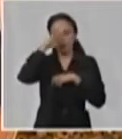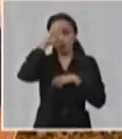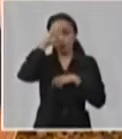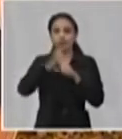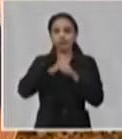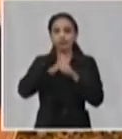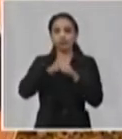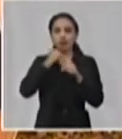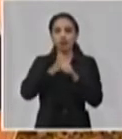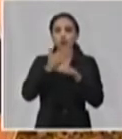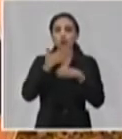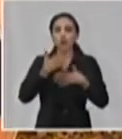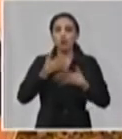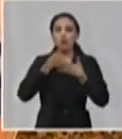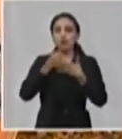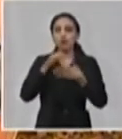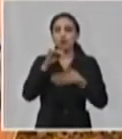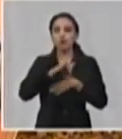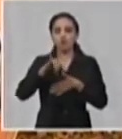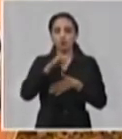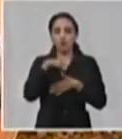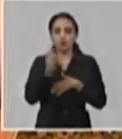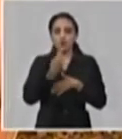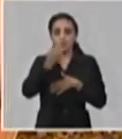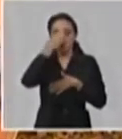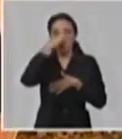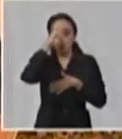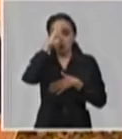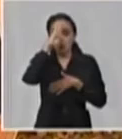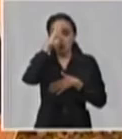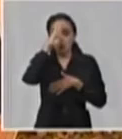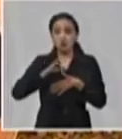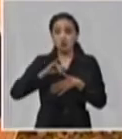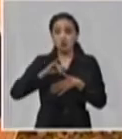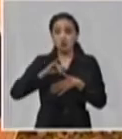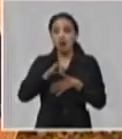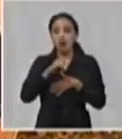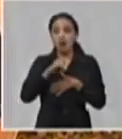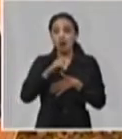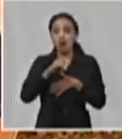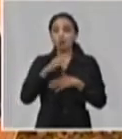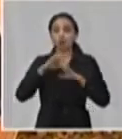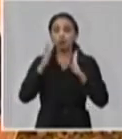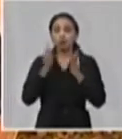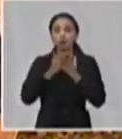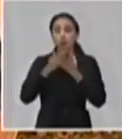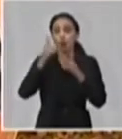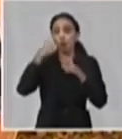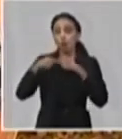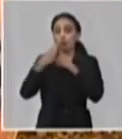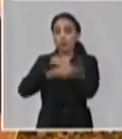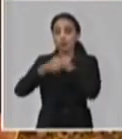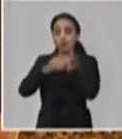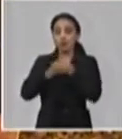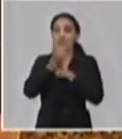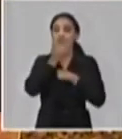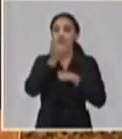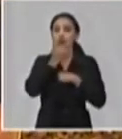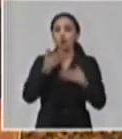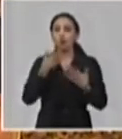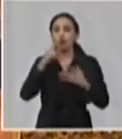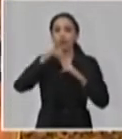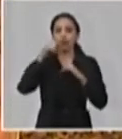en cómo aportar también, no solo el país, sino también a otros de los países afectados, a partir de tareas de